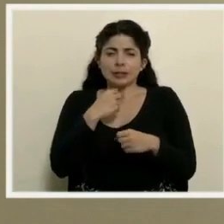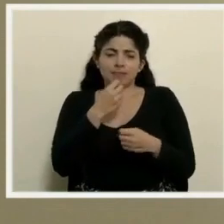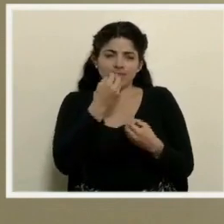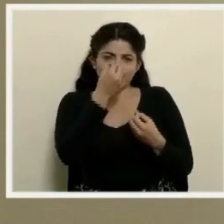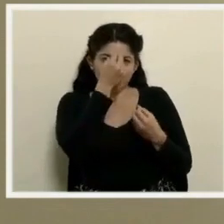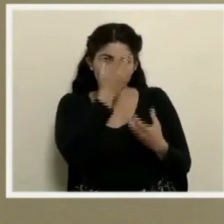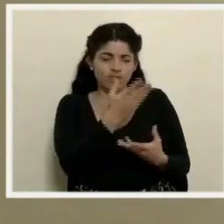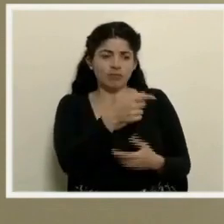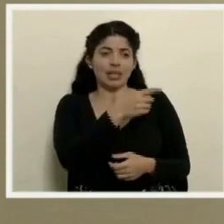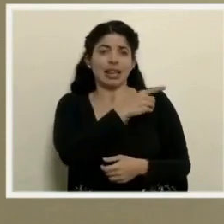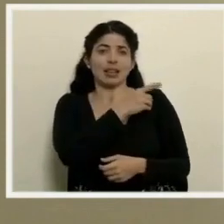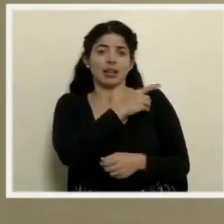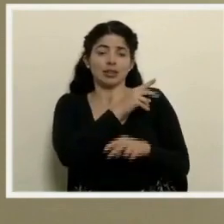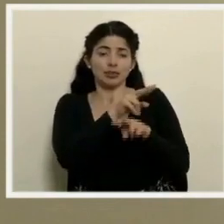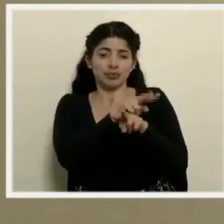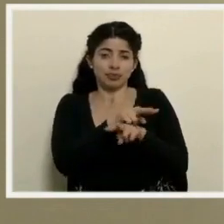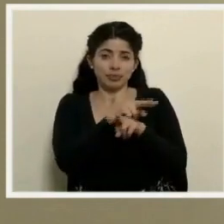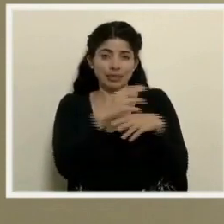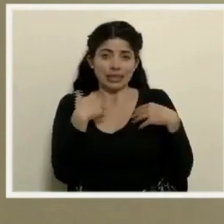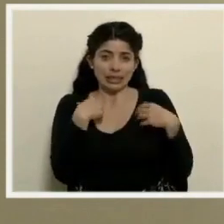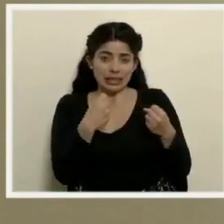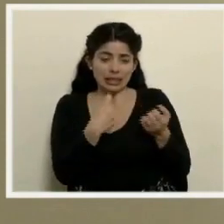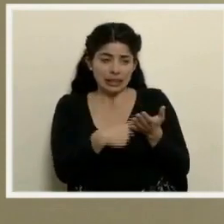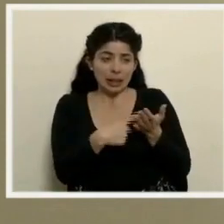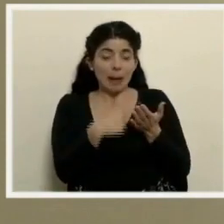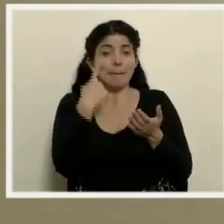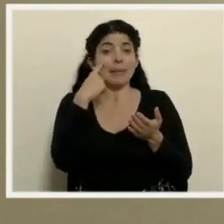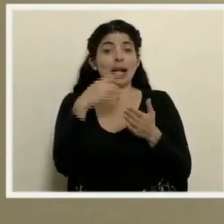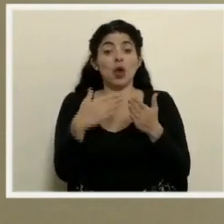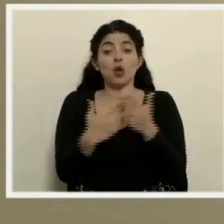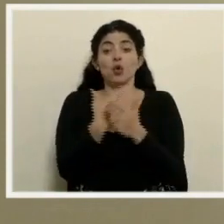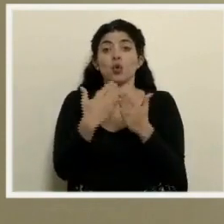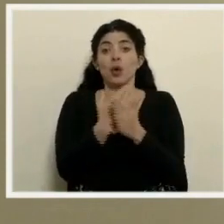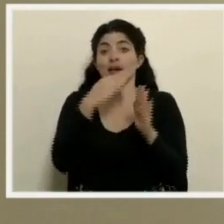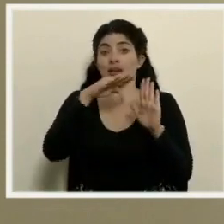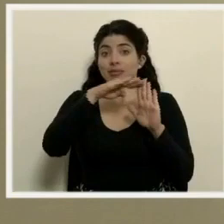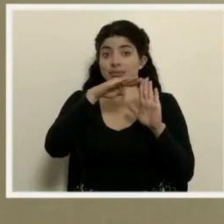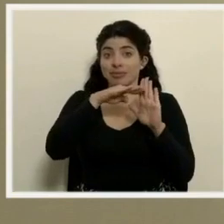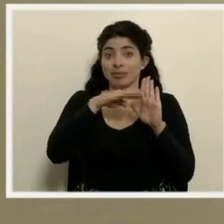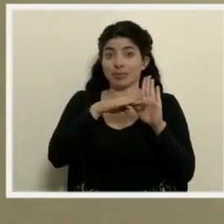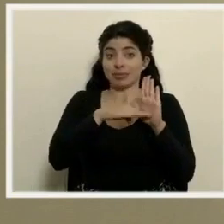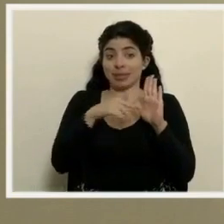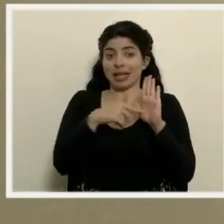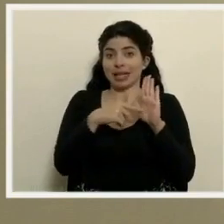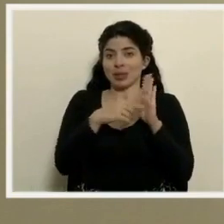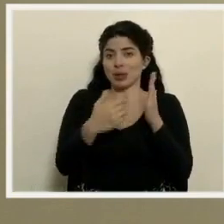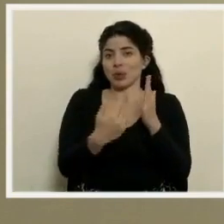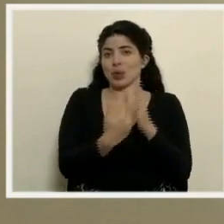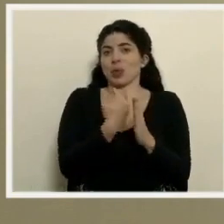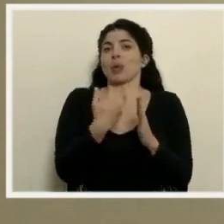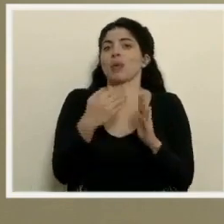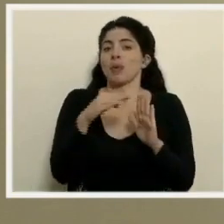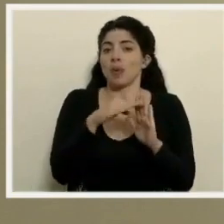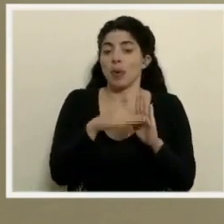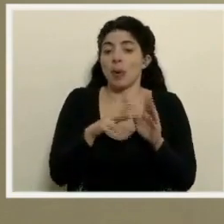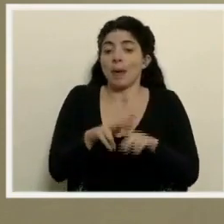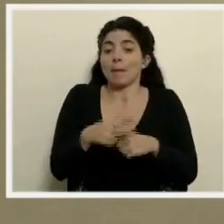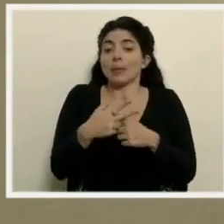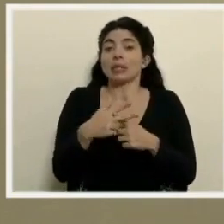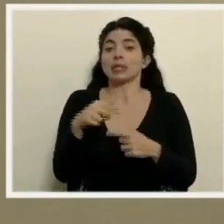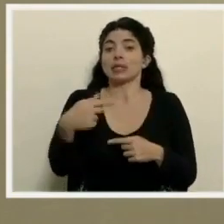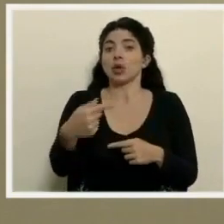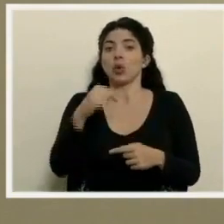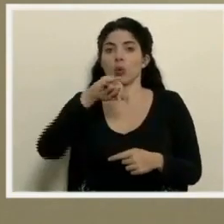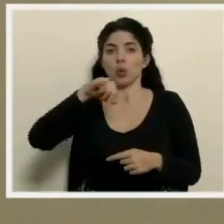indicación a la Dirección de Vigilancia de la Salud para que la nueva versión del lineamiento que va a estar disponible a partir de este jueves, el